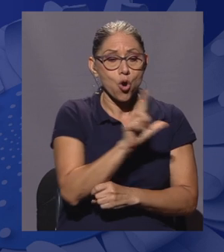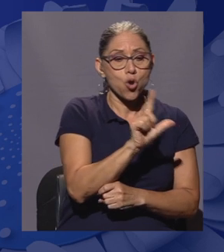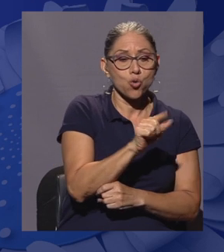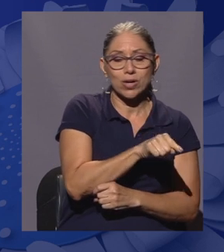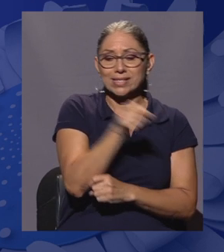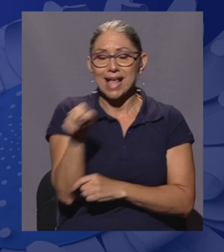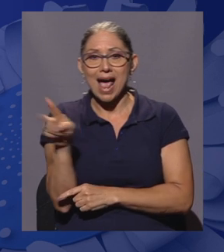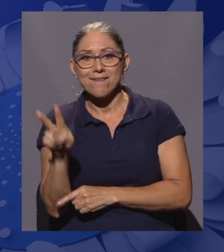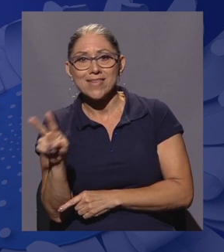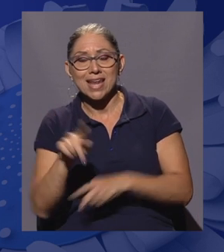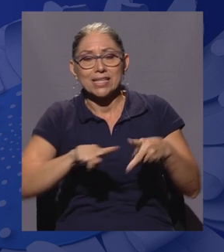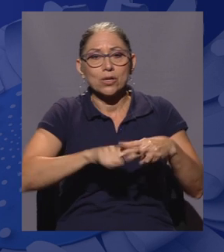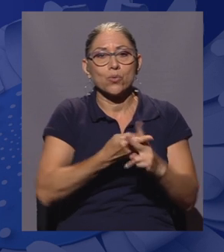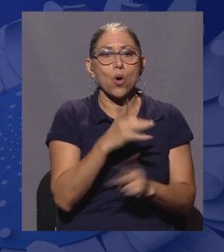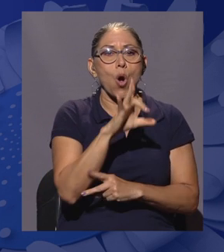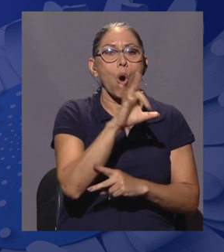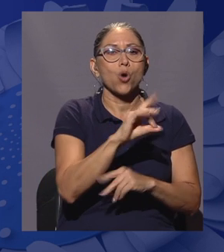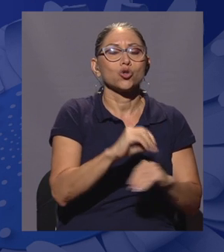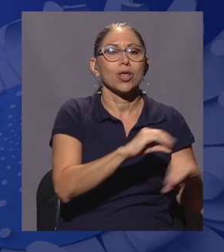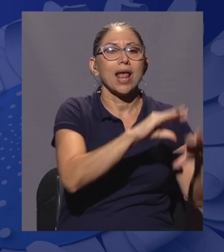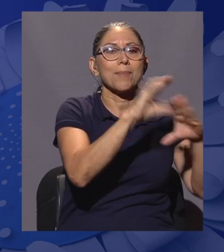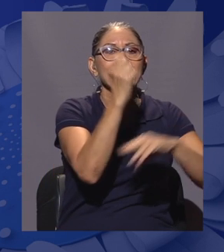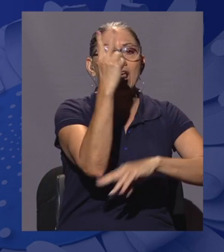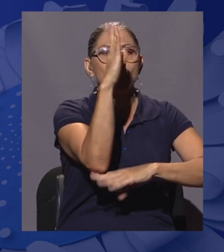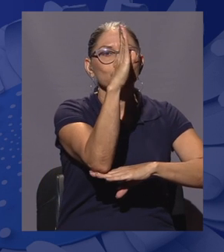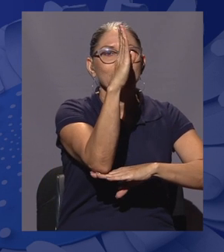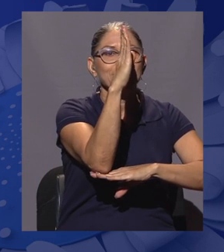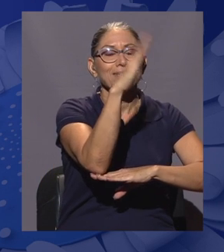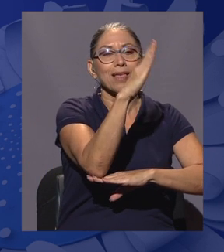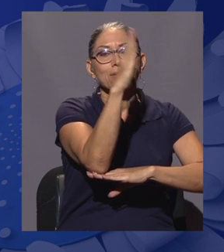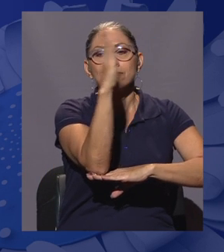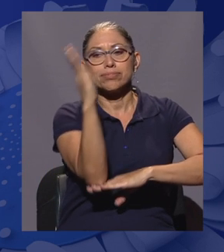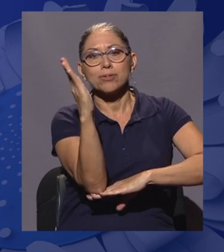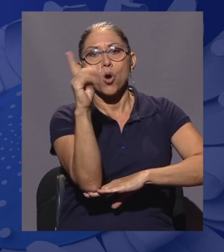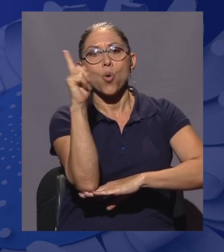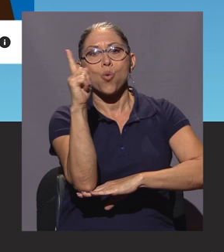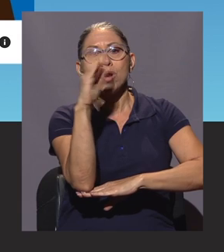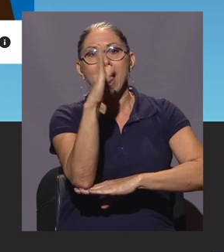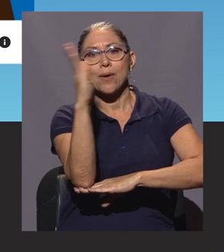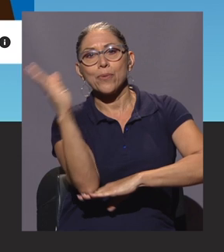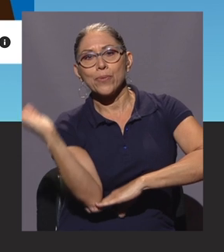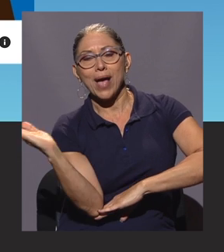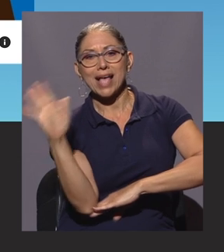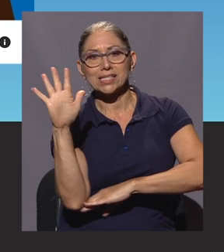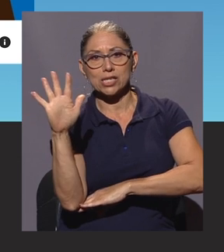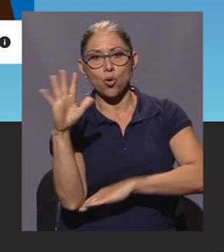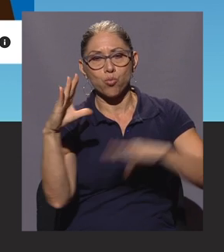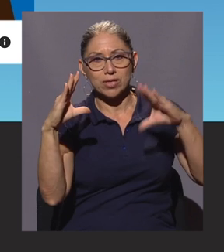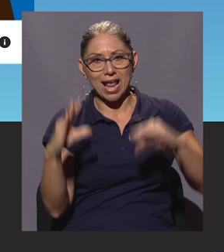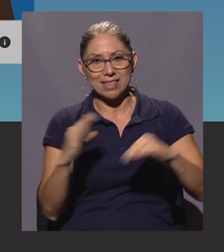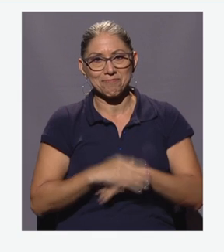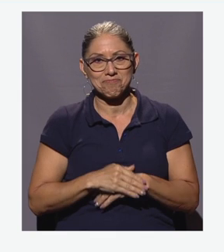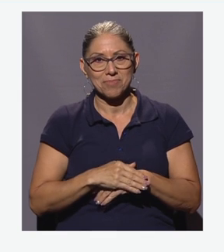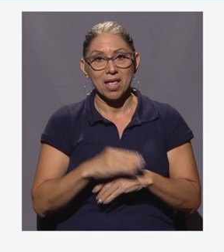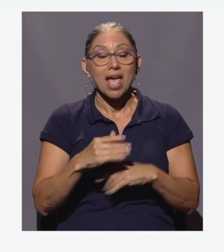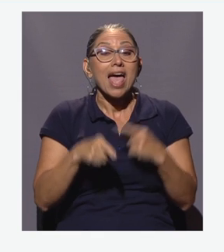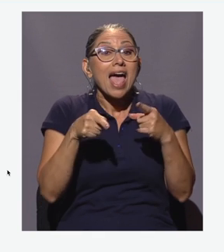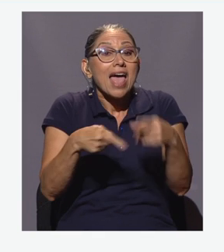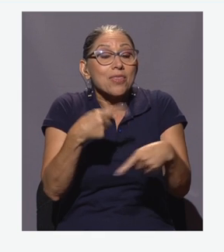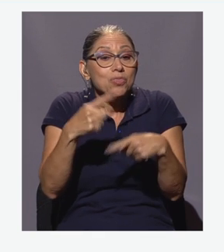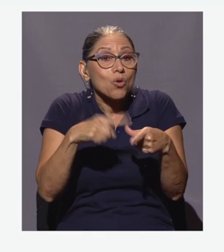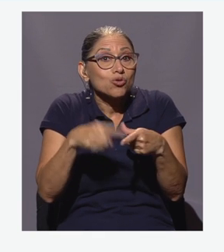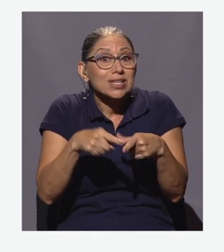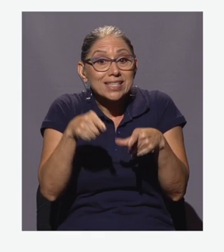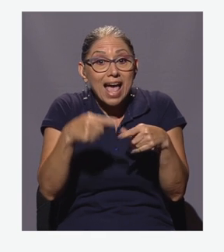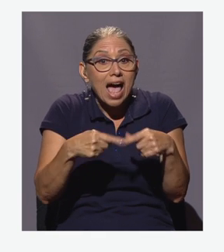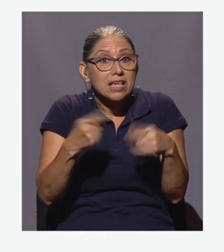a viernes de 8 de la mañana a 12 de mediodía y de 1 a 5 de la tarde. Fuera de estos horarios, el chat en línea se convierte